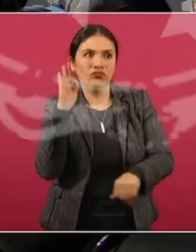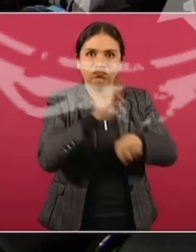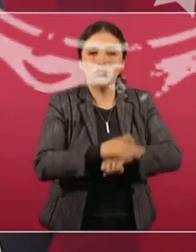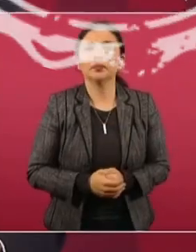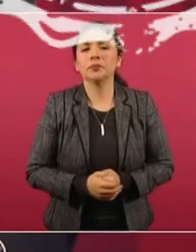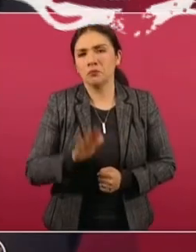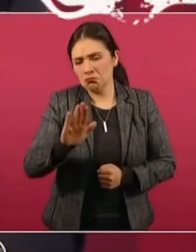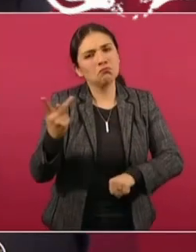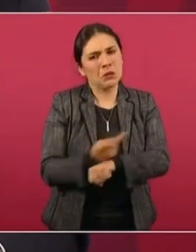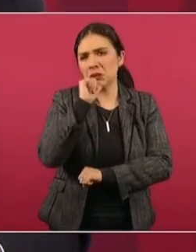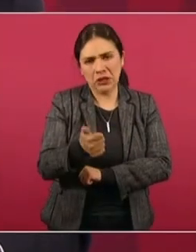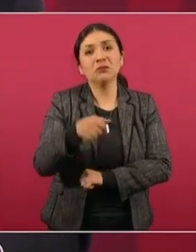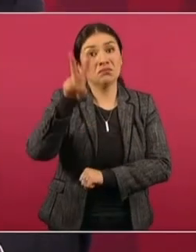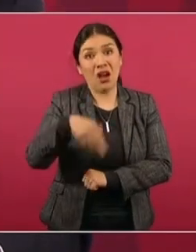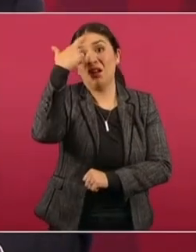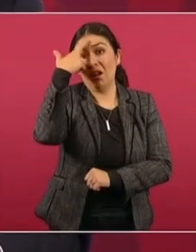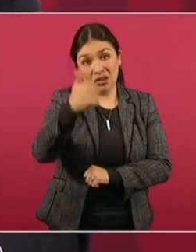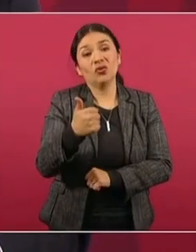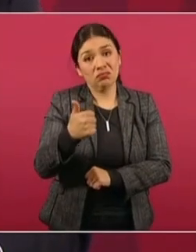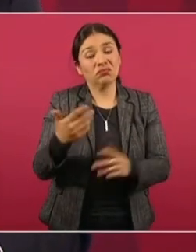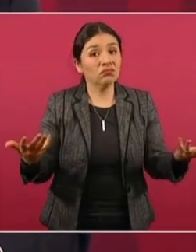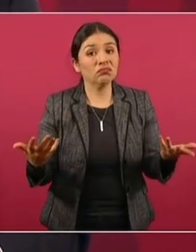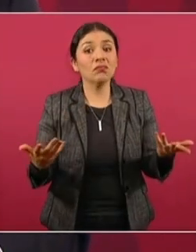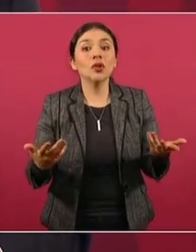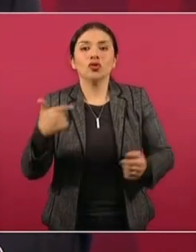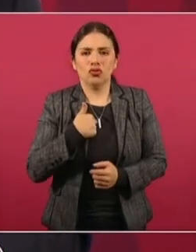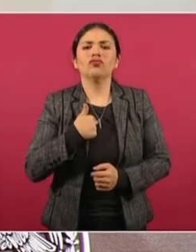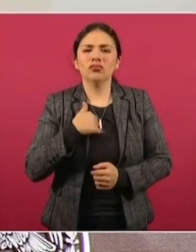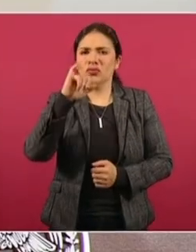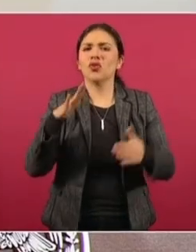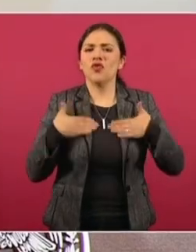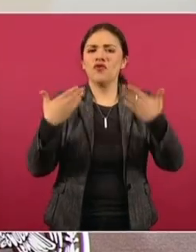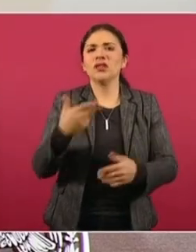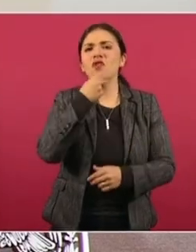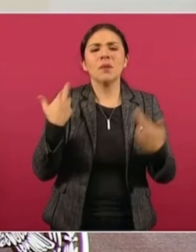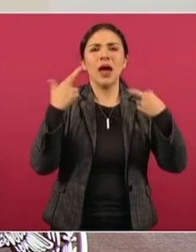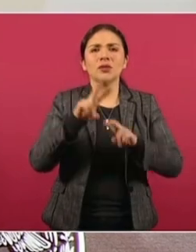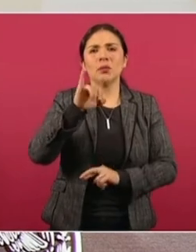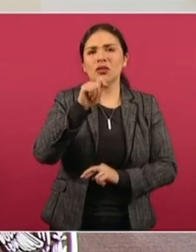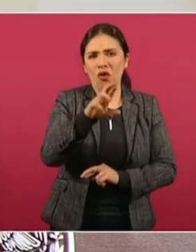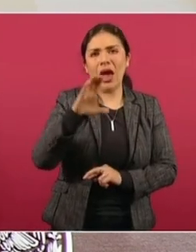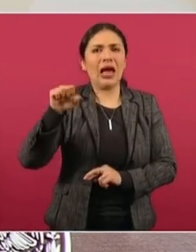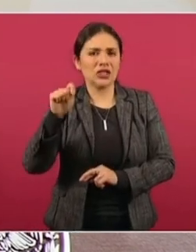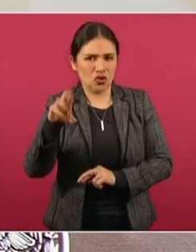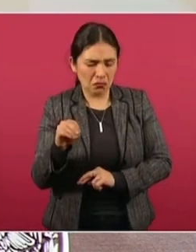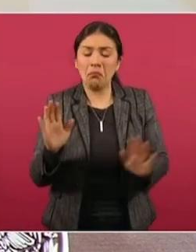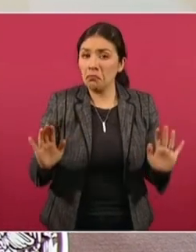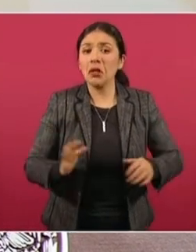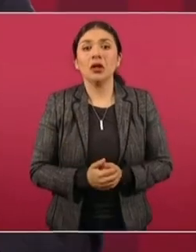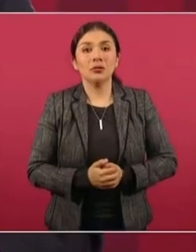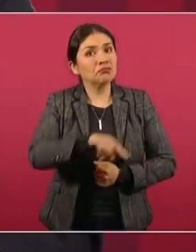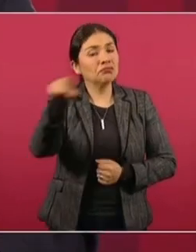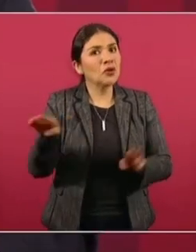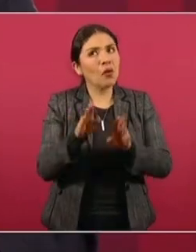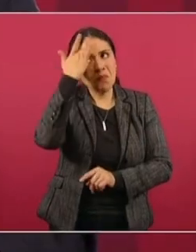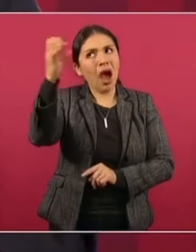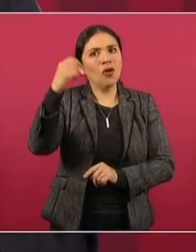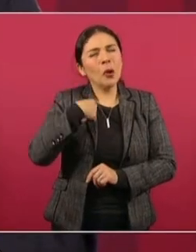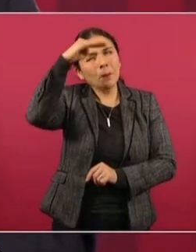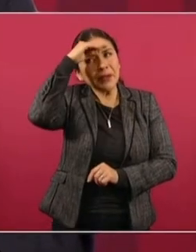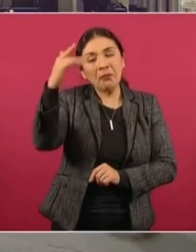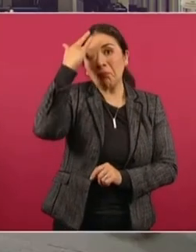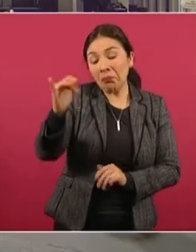No pasa nada, y sí tienen razón los compañeros, por todo respeto, porque yo sí le tengo confianza al maestro Víctor Castro, o que me leen el pensamiento,